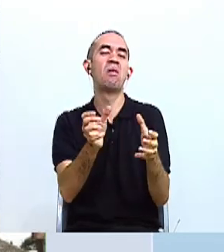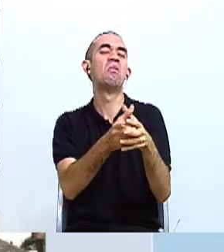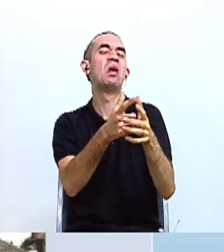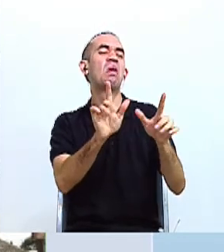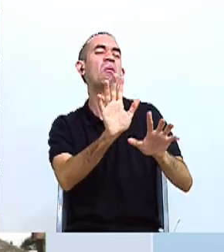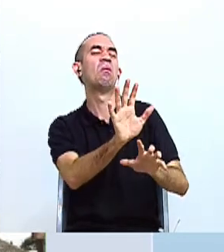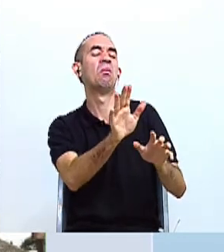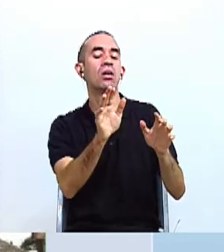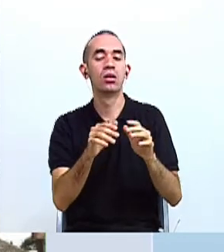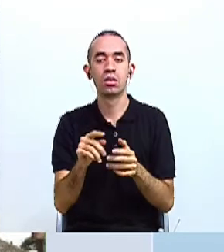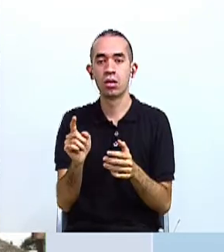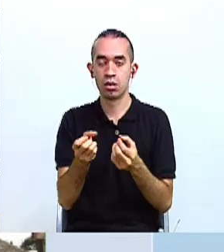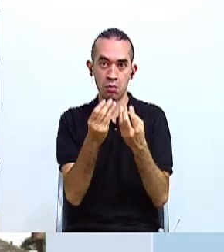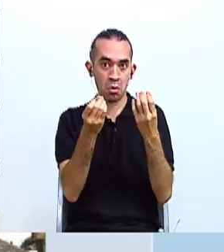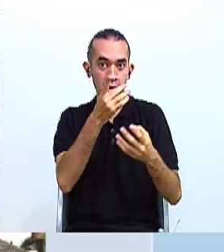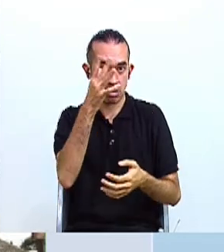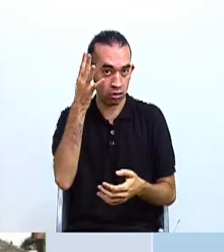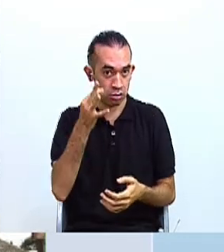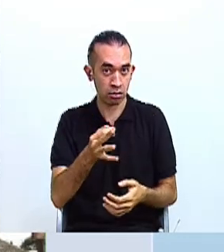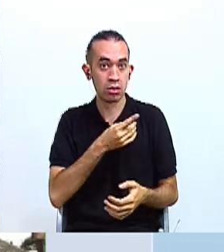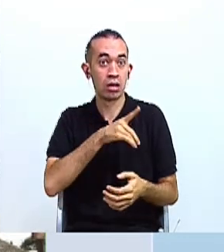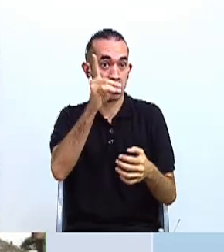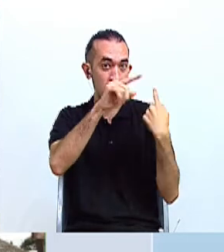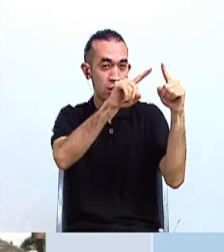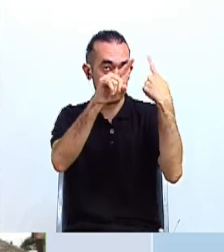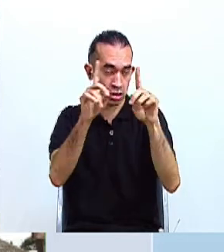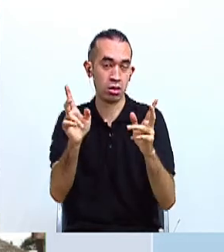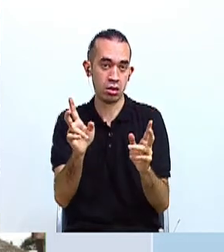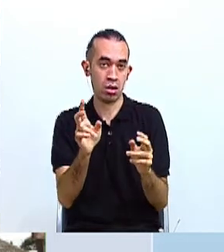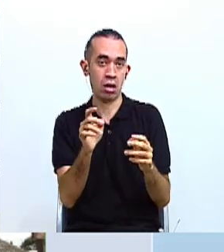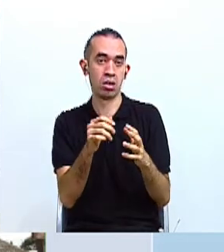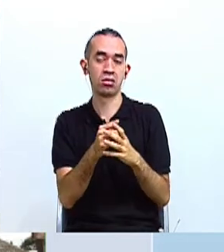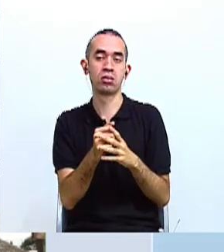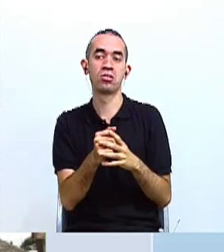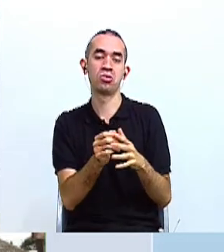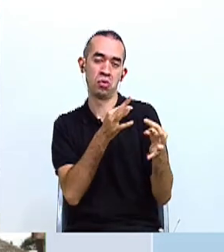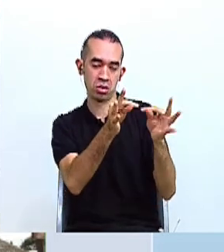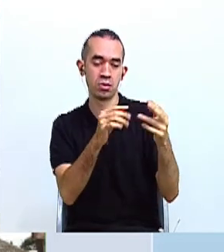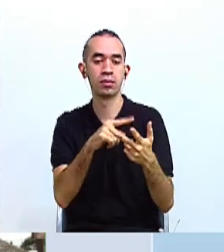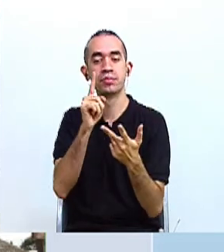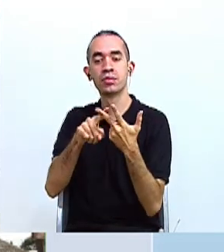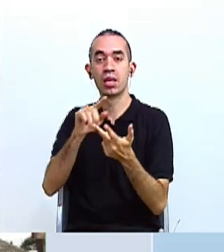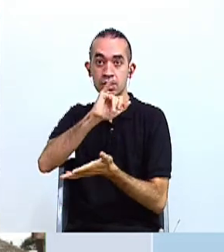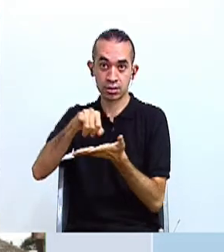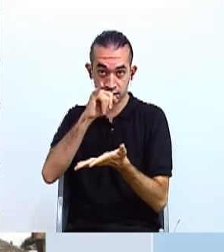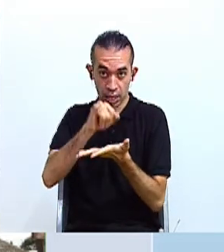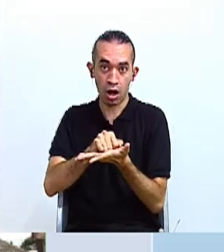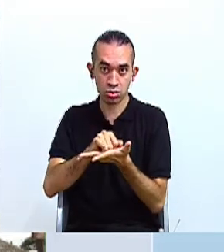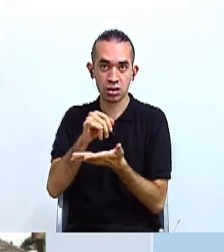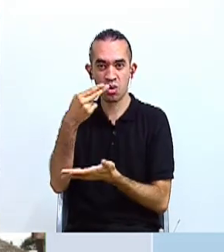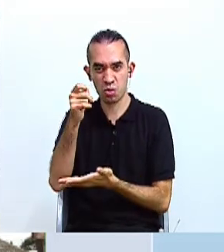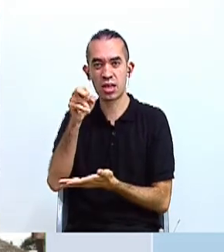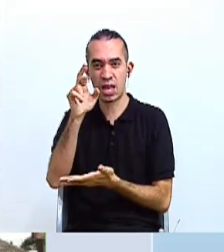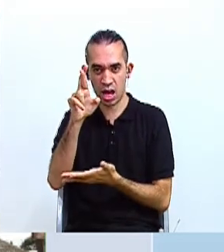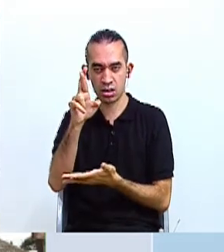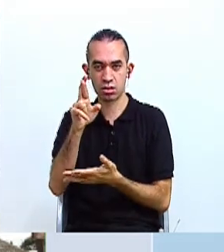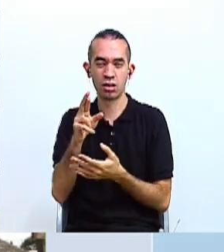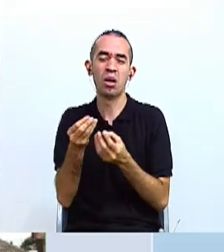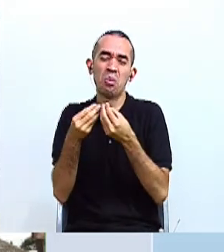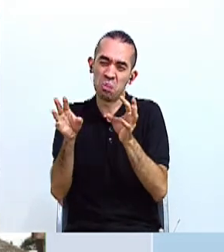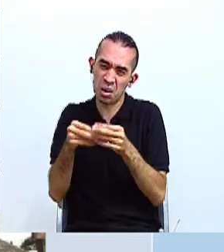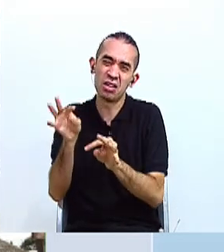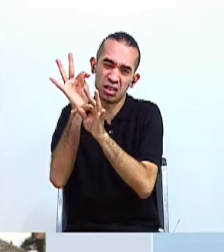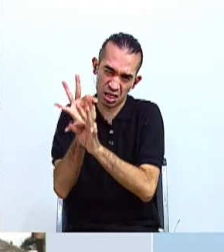politeístas y tienen actividades turísticas. Los Huetares, se localizan en San José. Se sabe que han perdido muchas de sus tradiciones